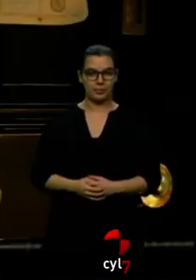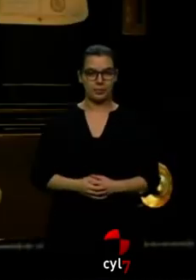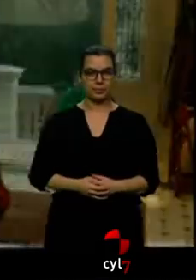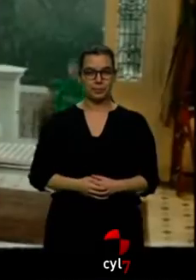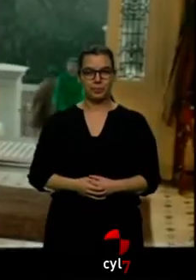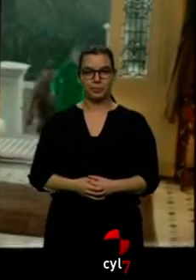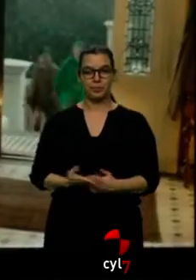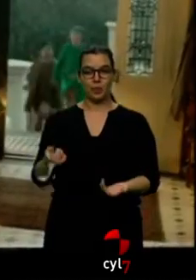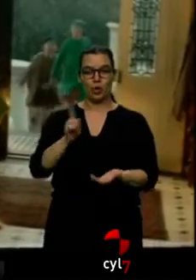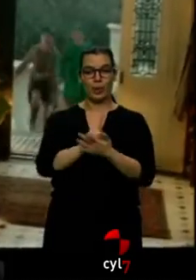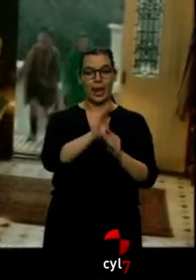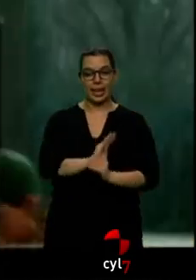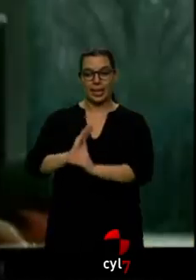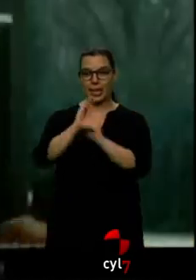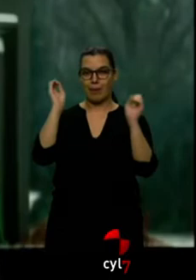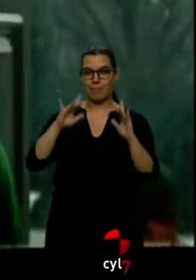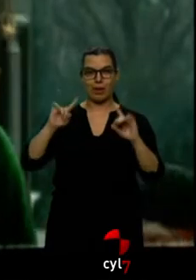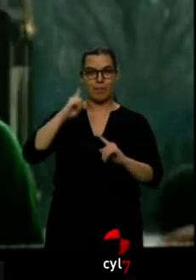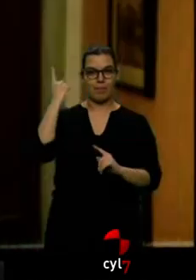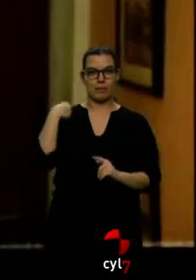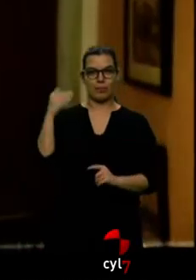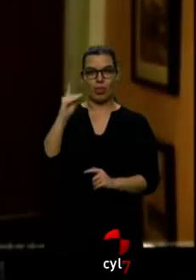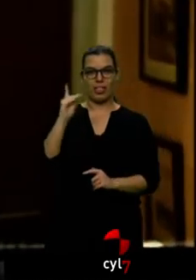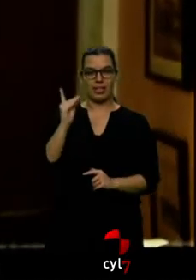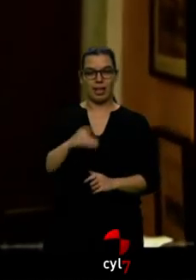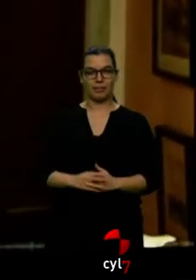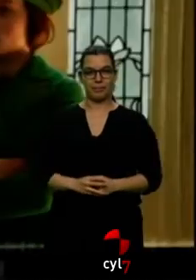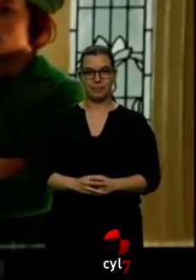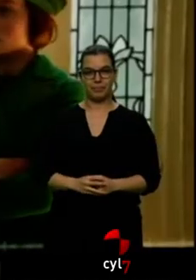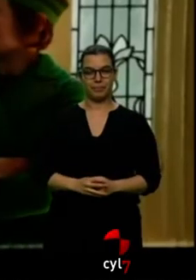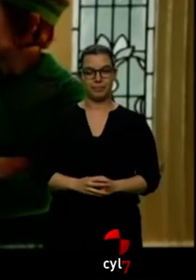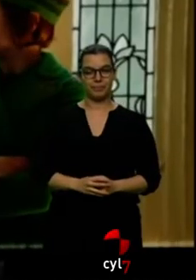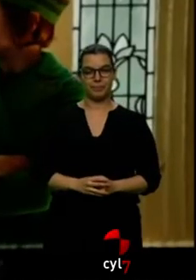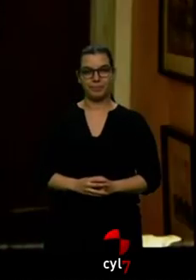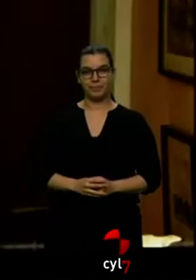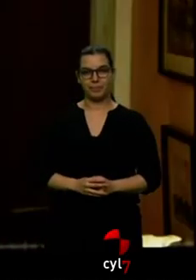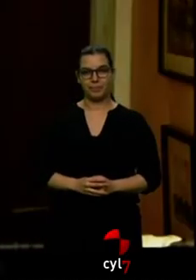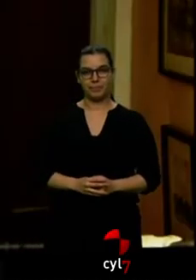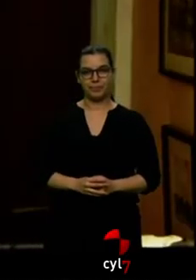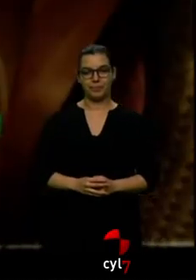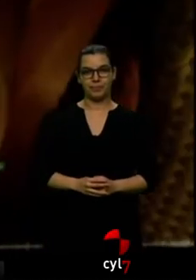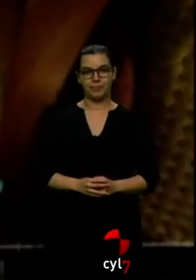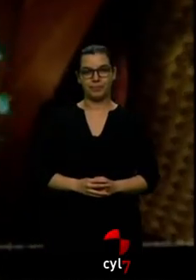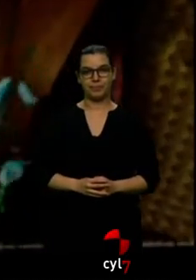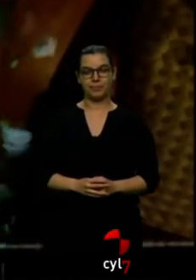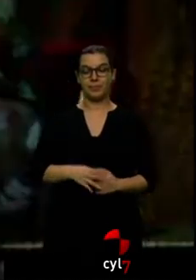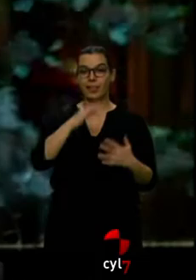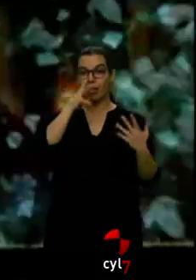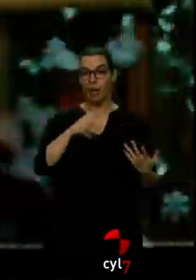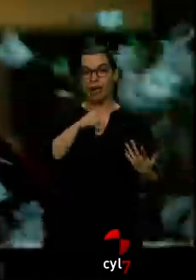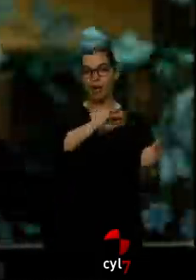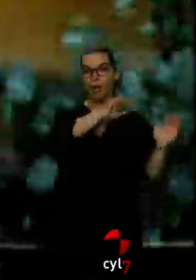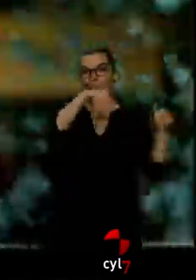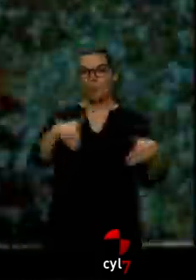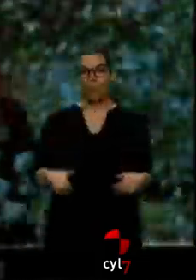Vuelve la niñera más mágica de Disney. Sé que hayas envejecido. De verdad, jamás se comenta la edad de una dama. Esta vez regresa para